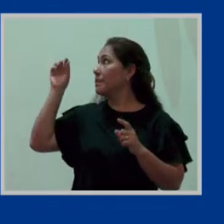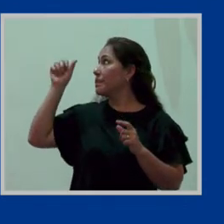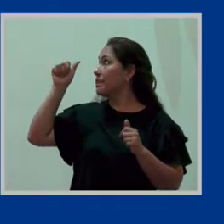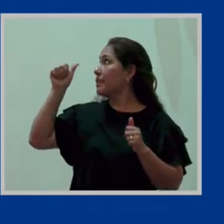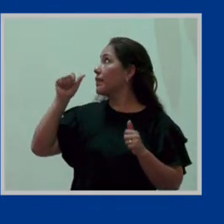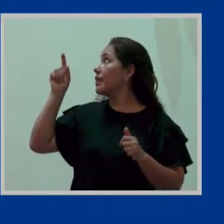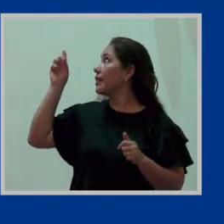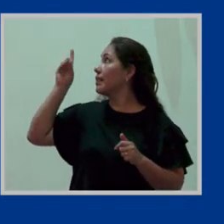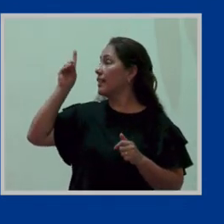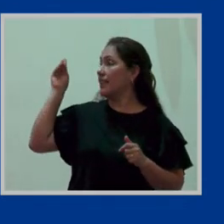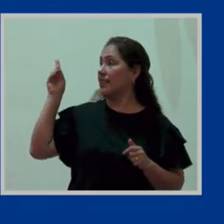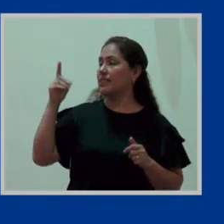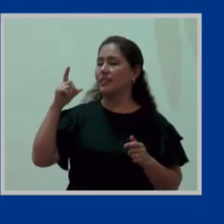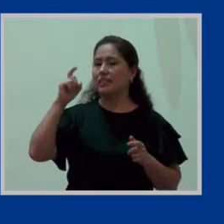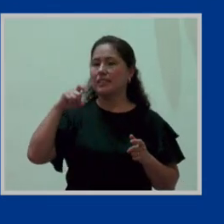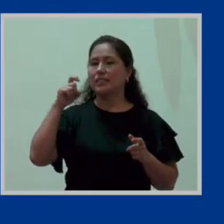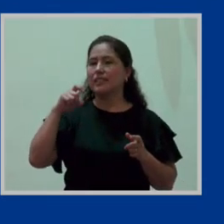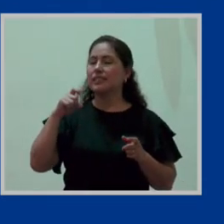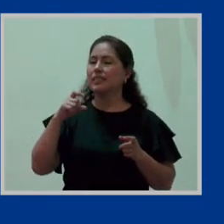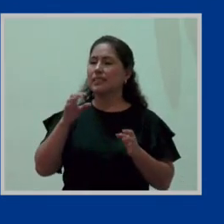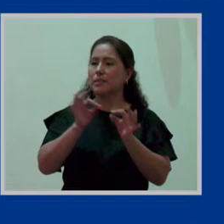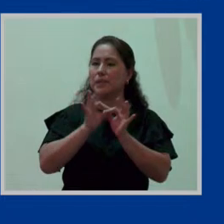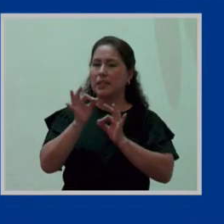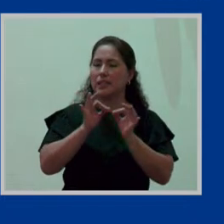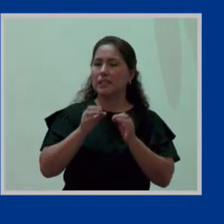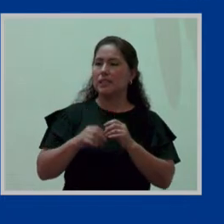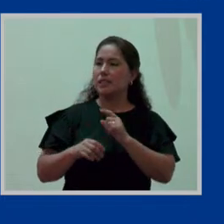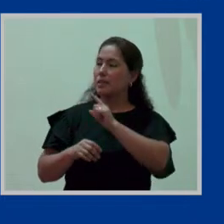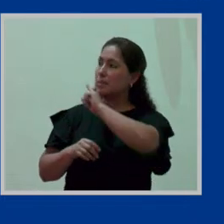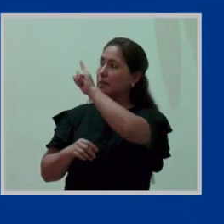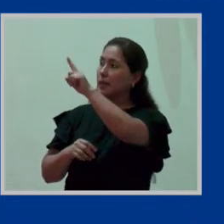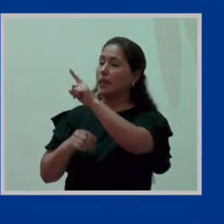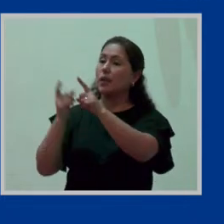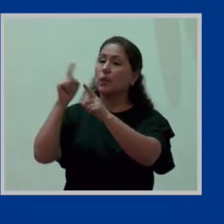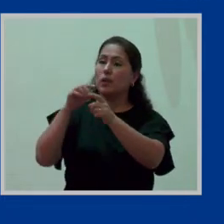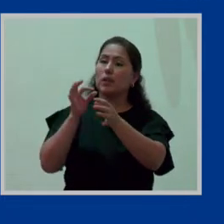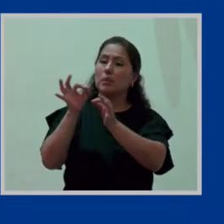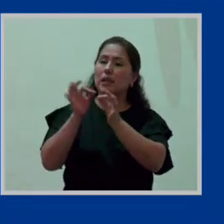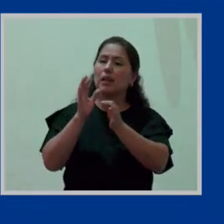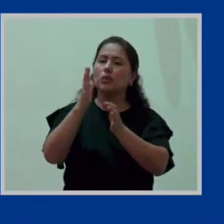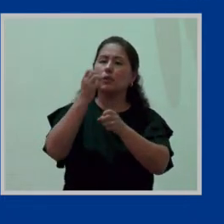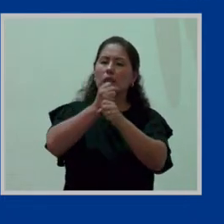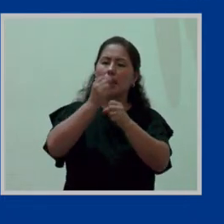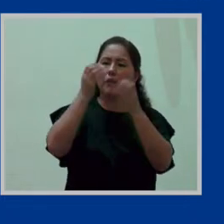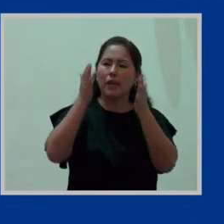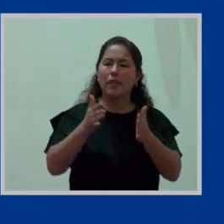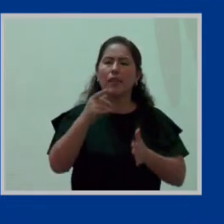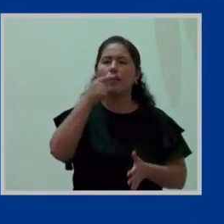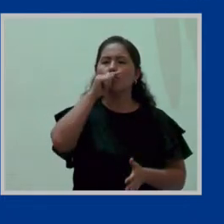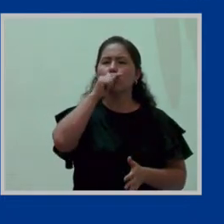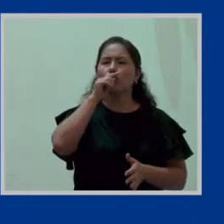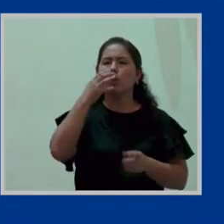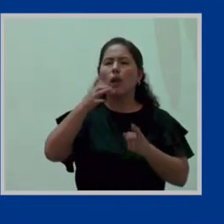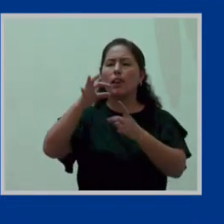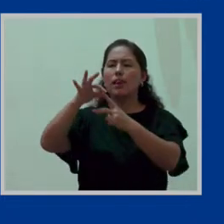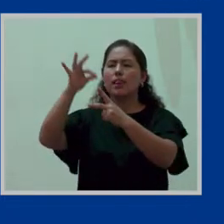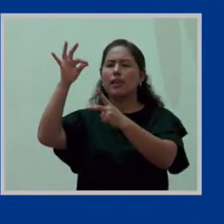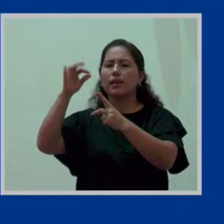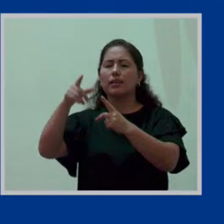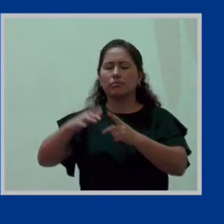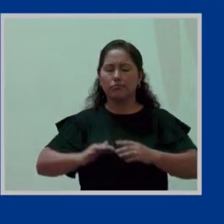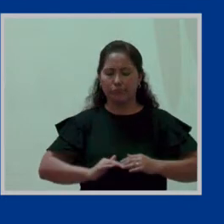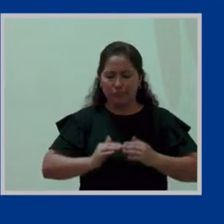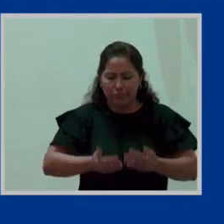vamos a centrarnos simplemente a cuando la trabajadora como mujer elige la maternidad, entonces